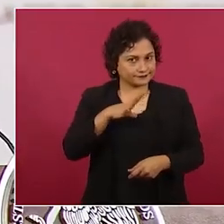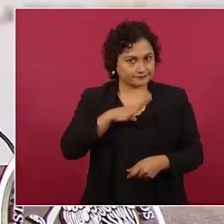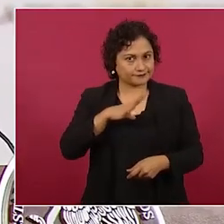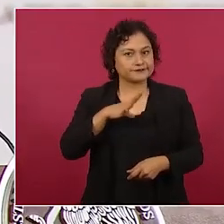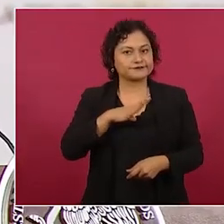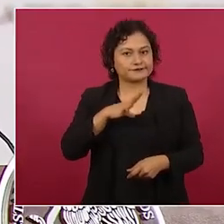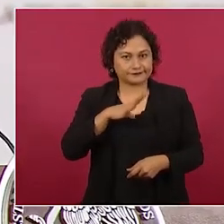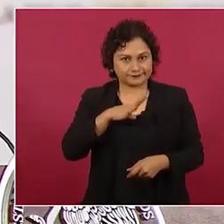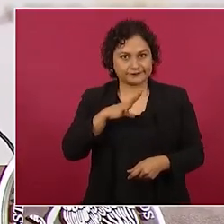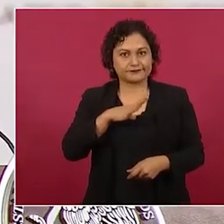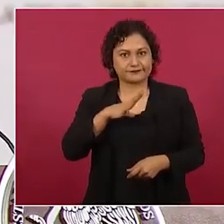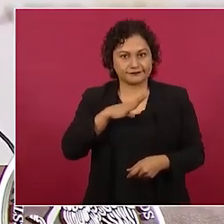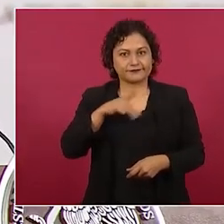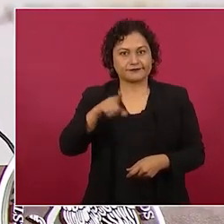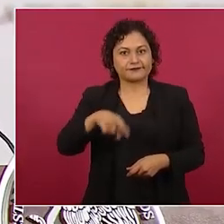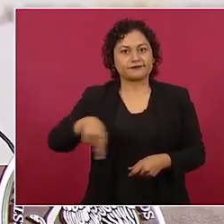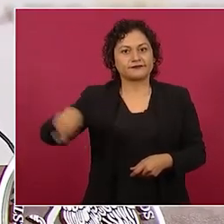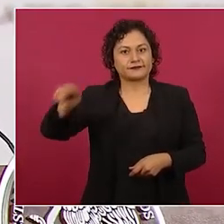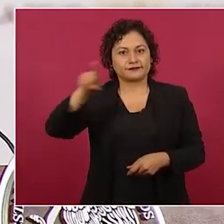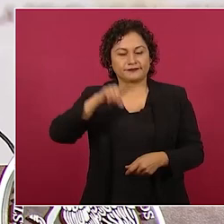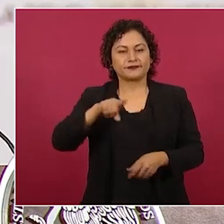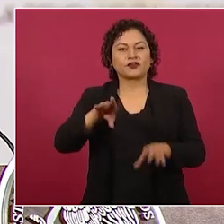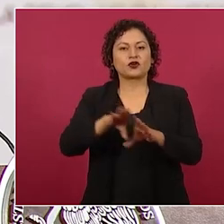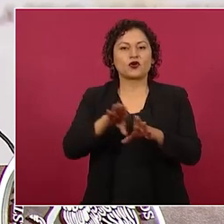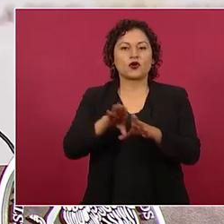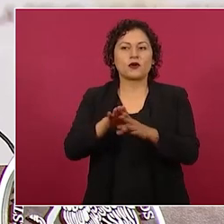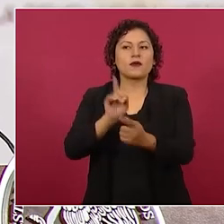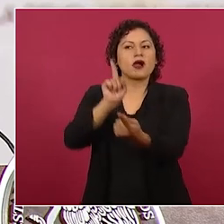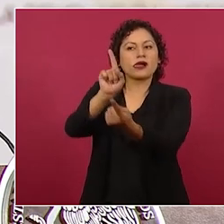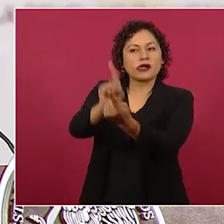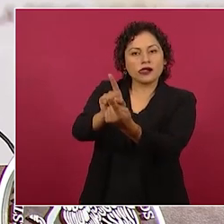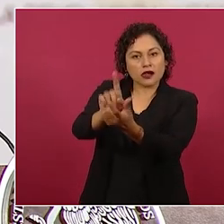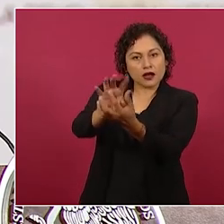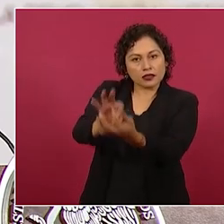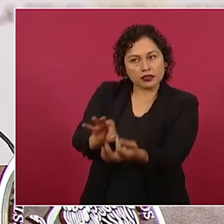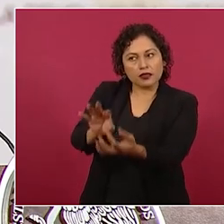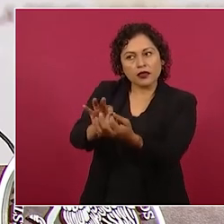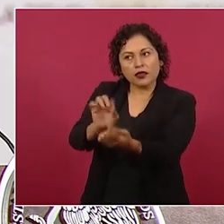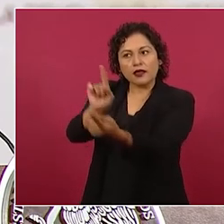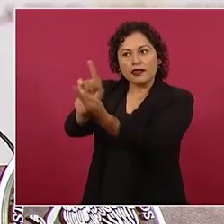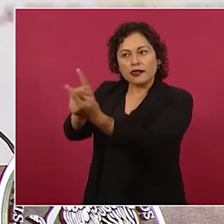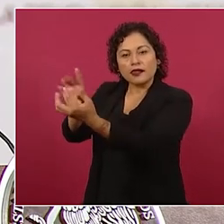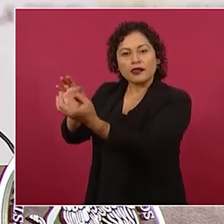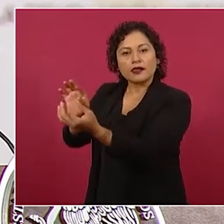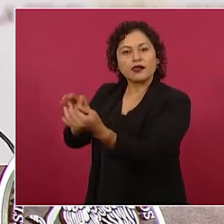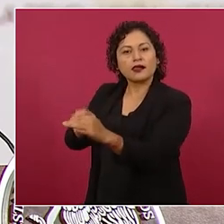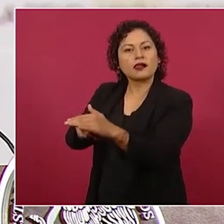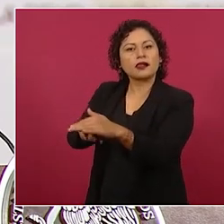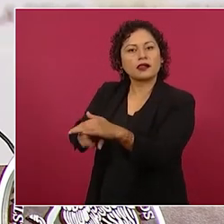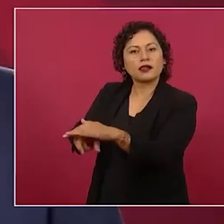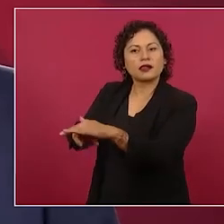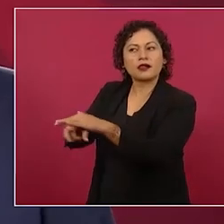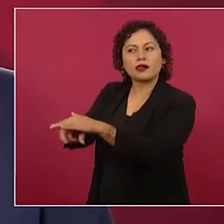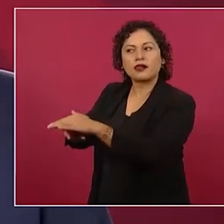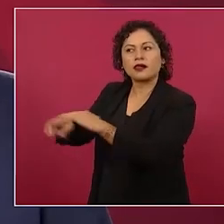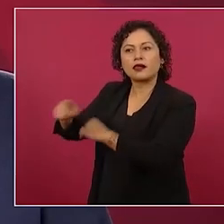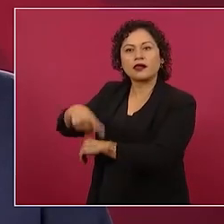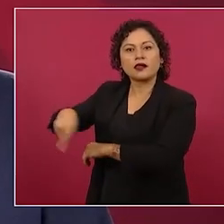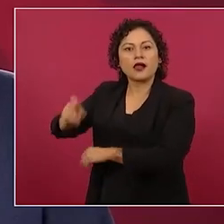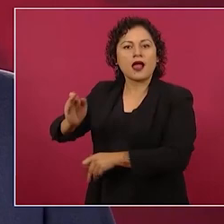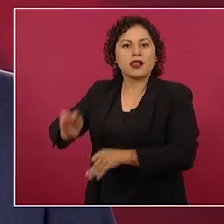haciendo haciendo que llaman lobby y corrompiendo al que se deja